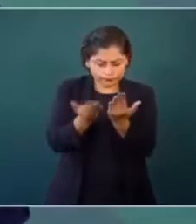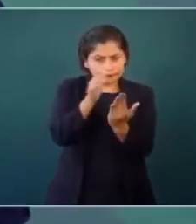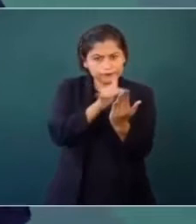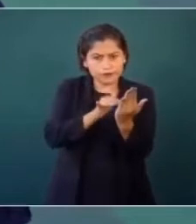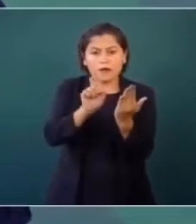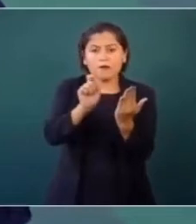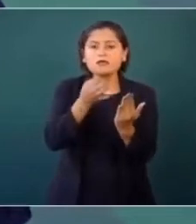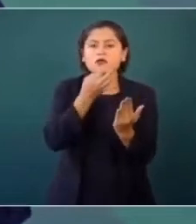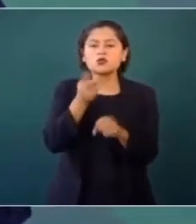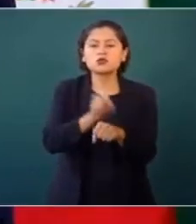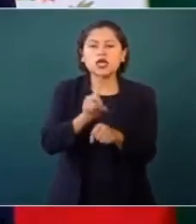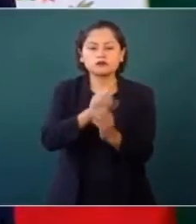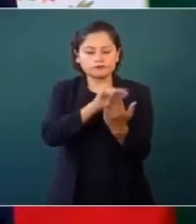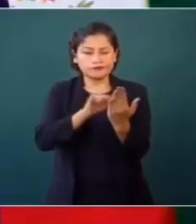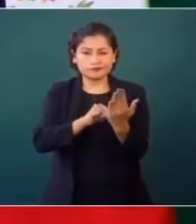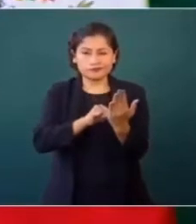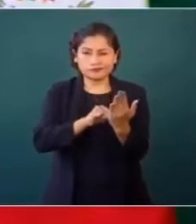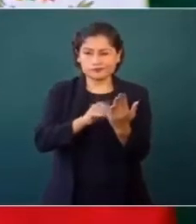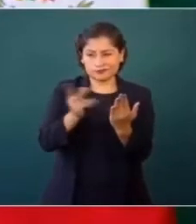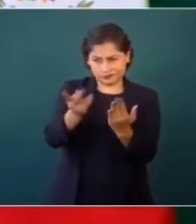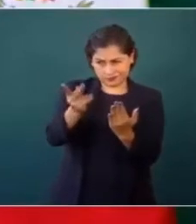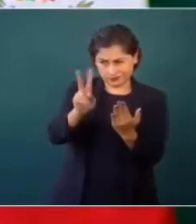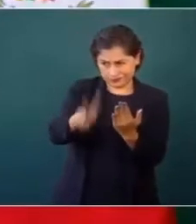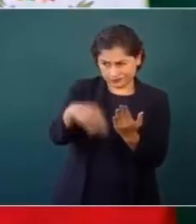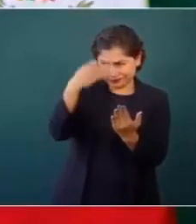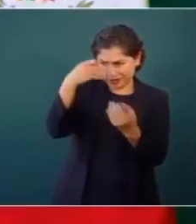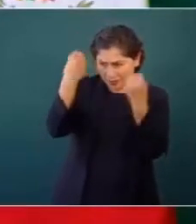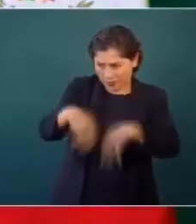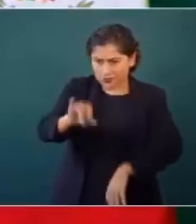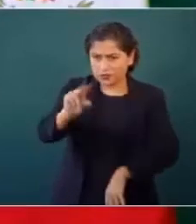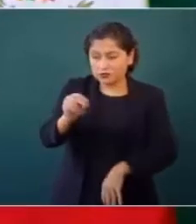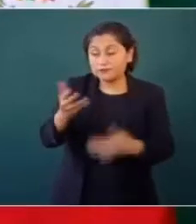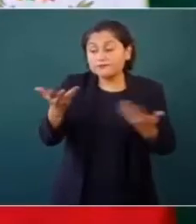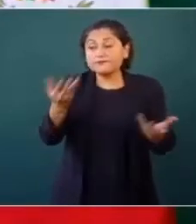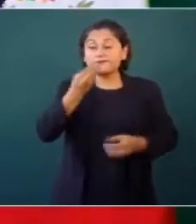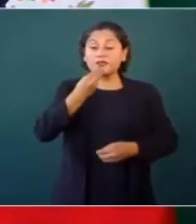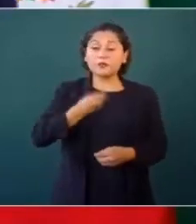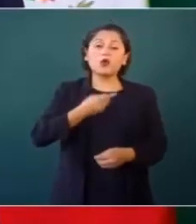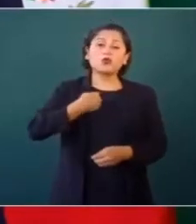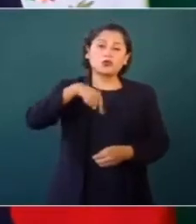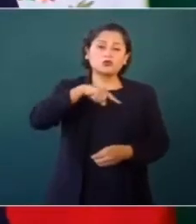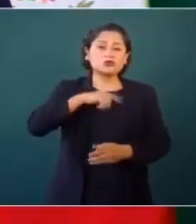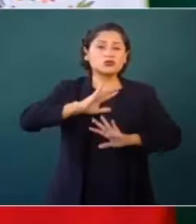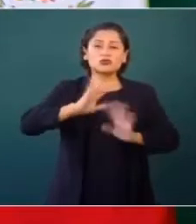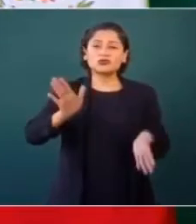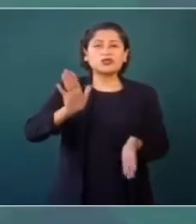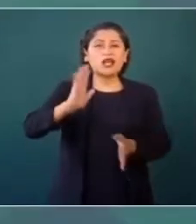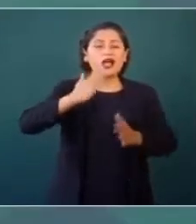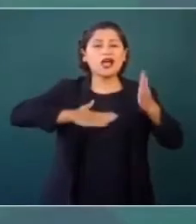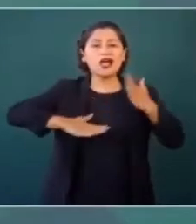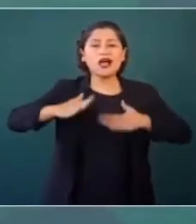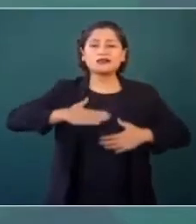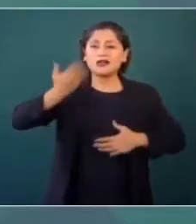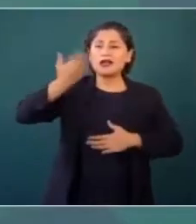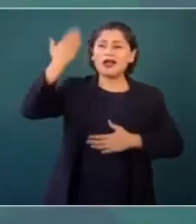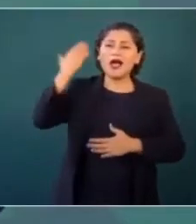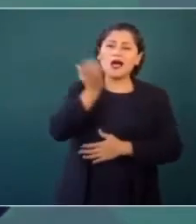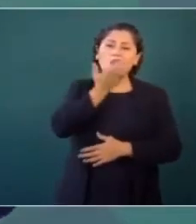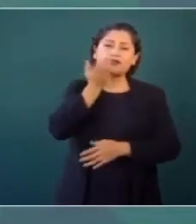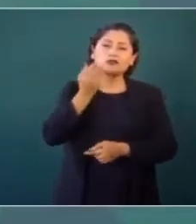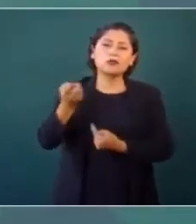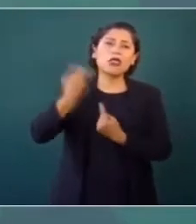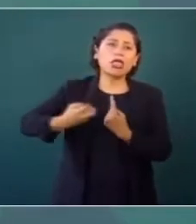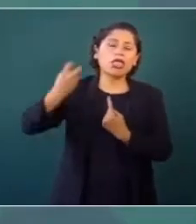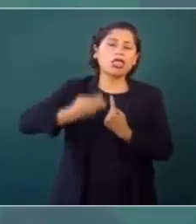de tiempo, ¿no cree? Creo que hay cosas más importantes que hacer, pero así está la situación. No queríamos regresar esas prácticas del pasado, de las difamaciones, de las calumnias,